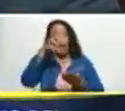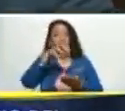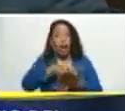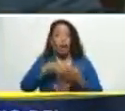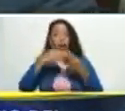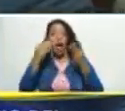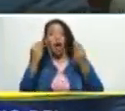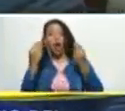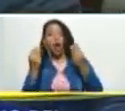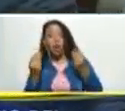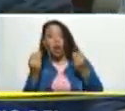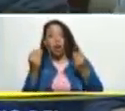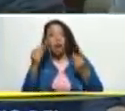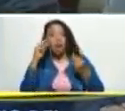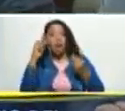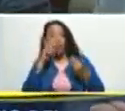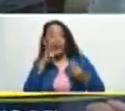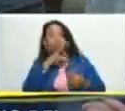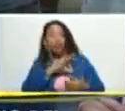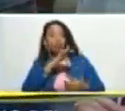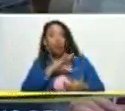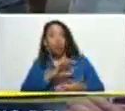economía desde el punto de vista de la sociedad